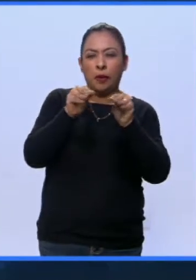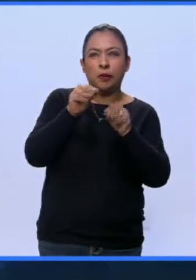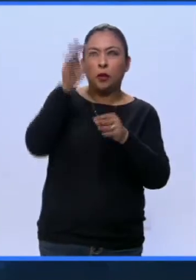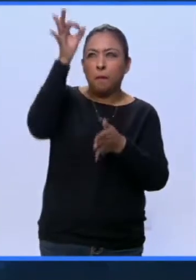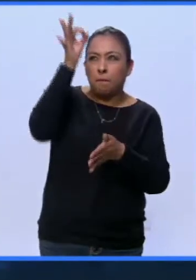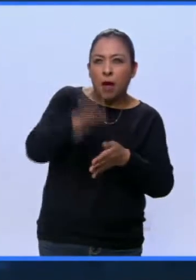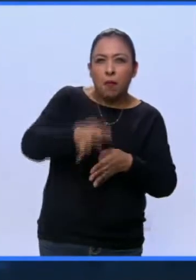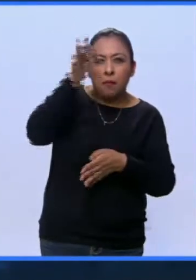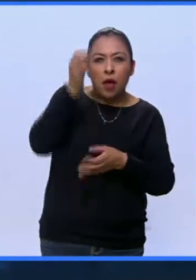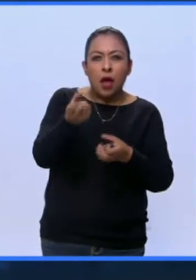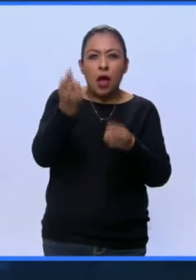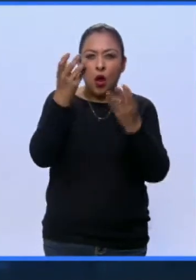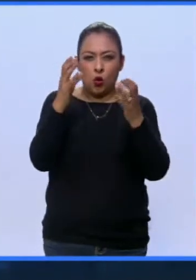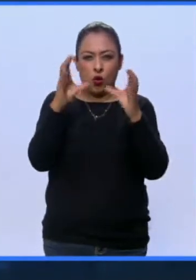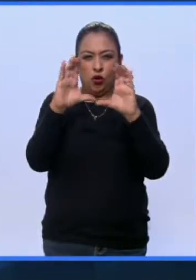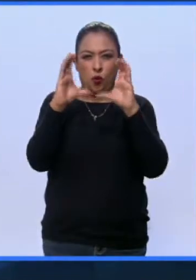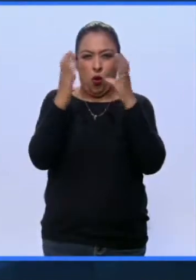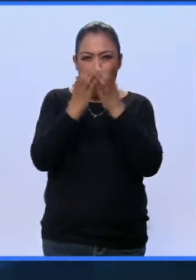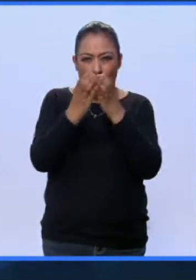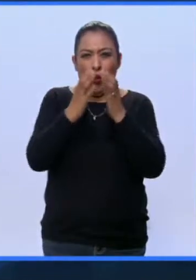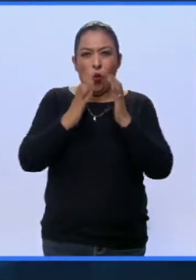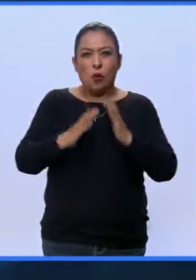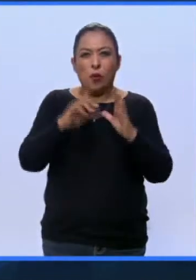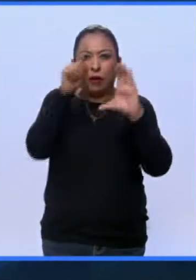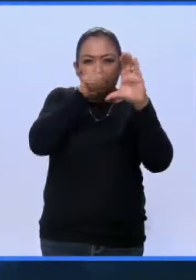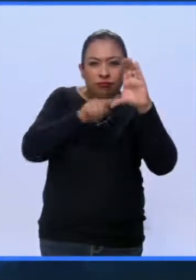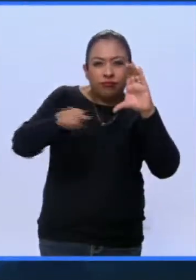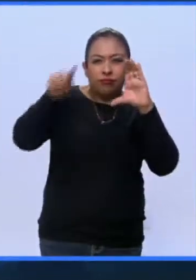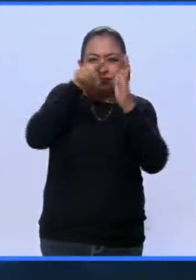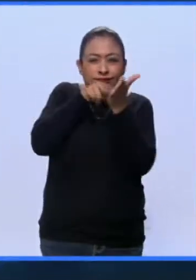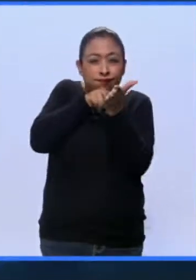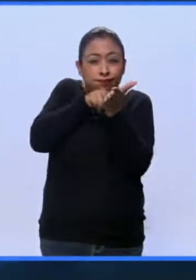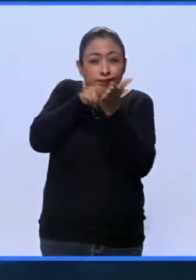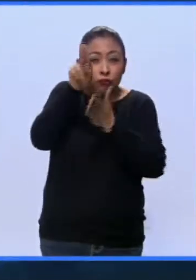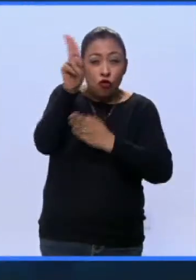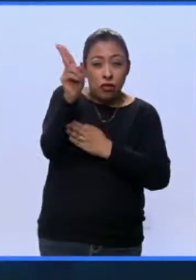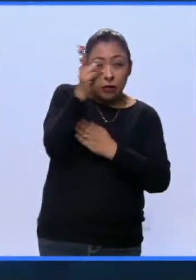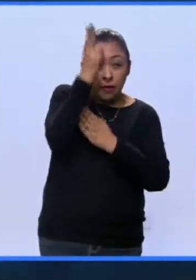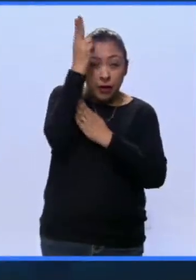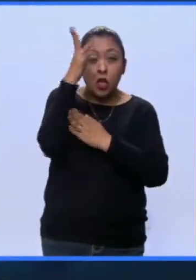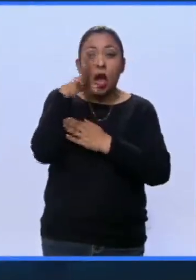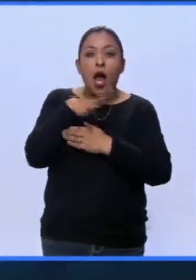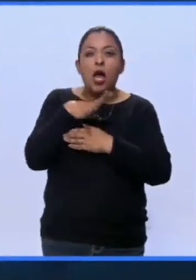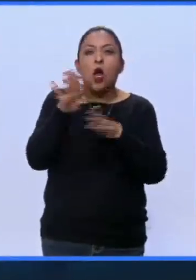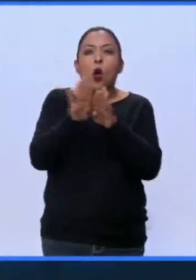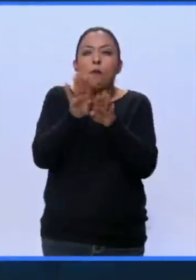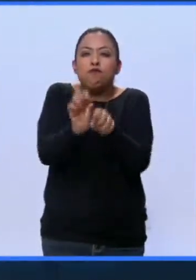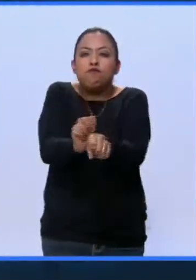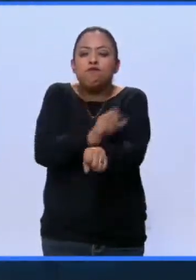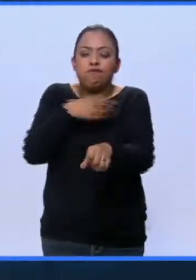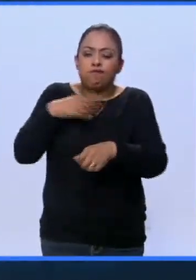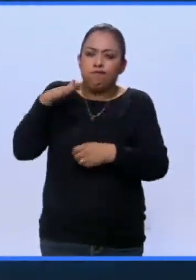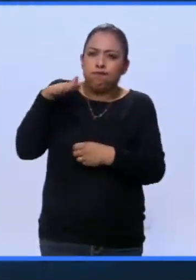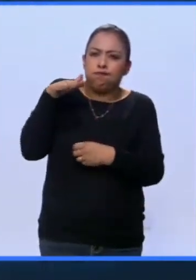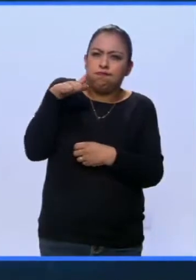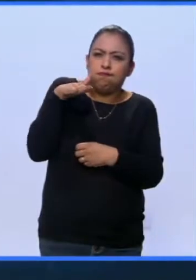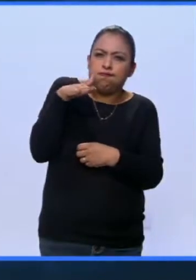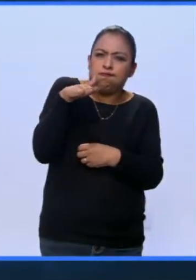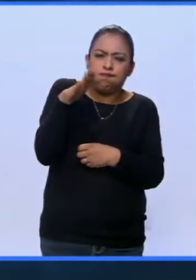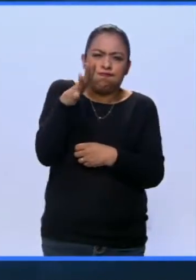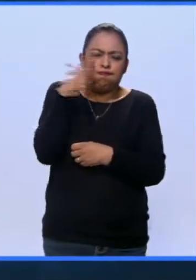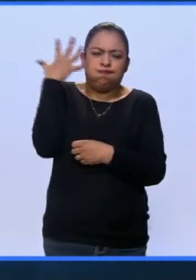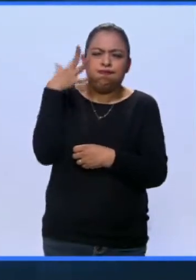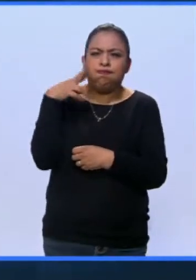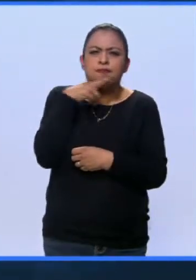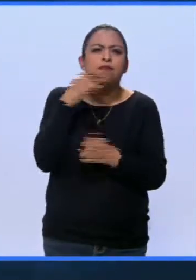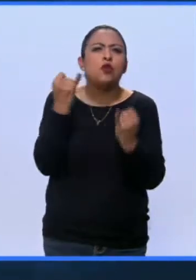algunos de los cuerpos más violentos del universo, como los agujeros negros, liberan energía en forma de ondas que se expanden por el espacio a la velocidad